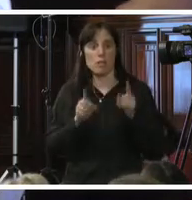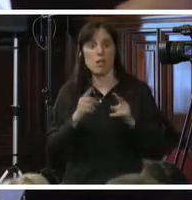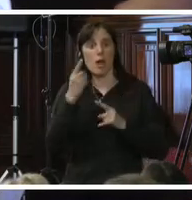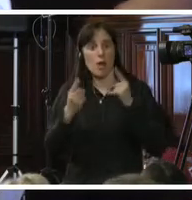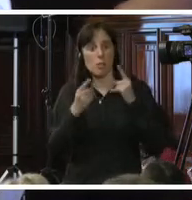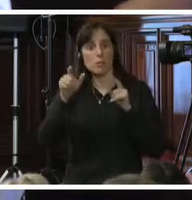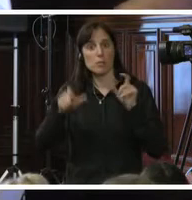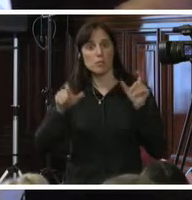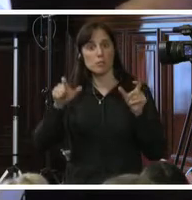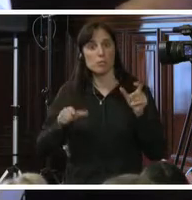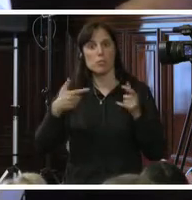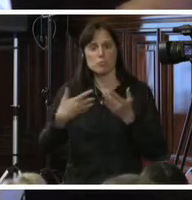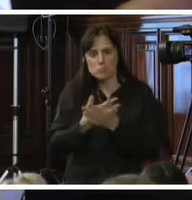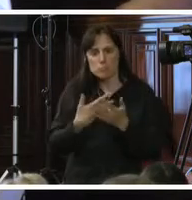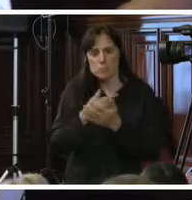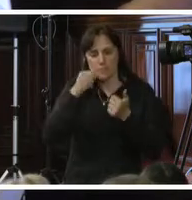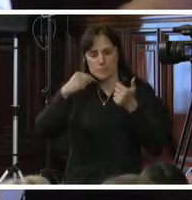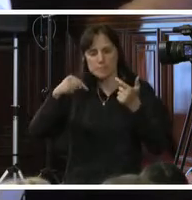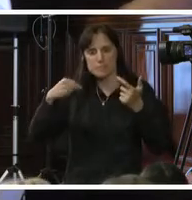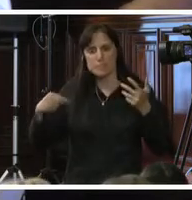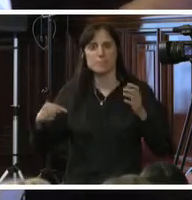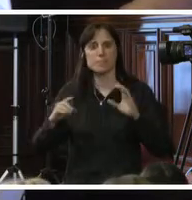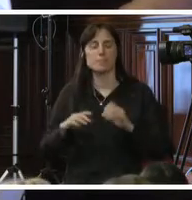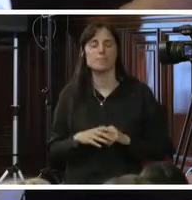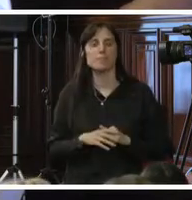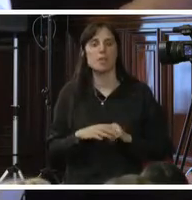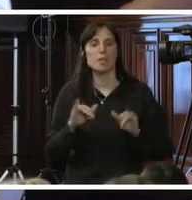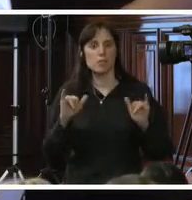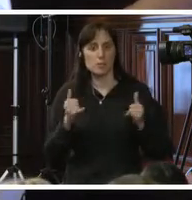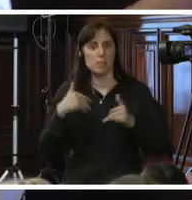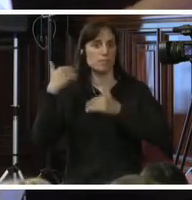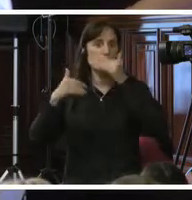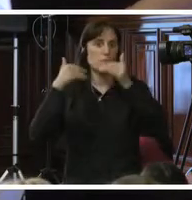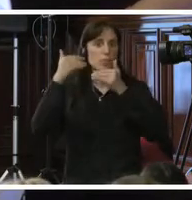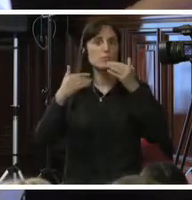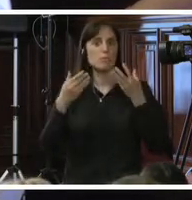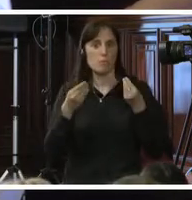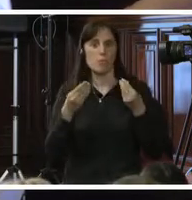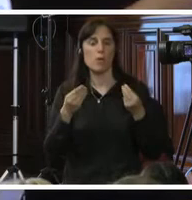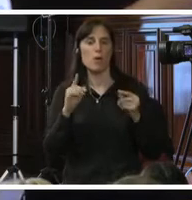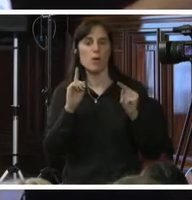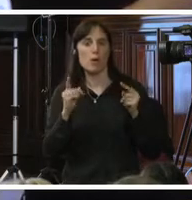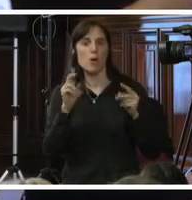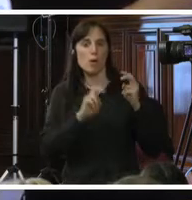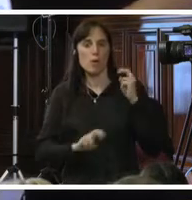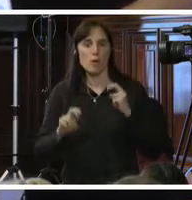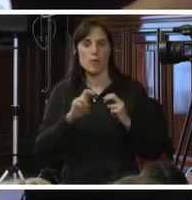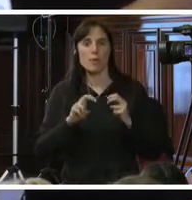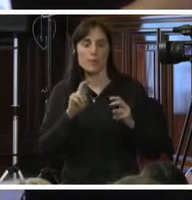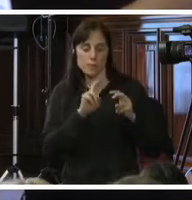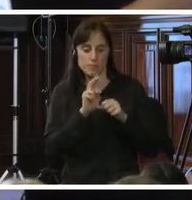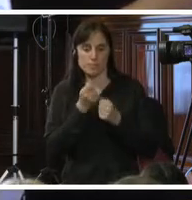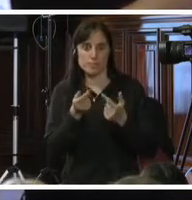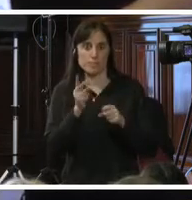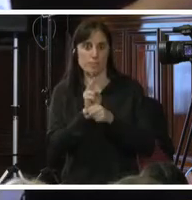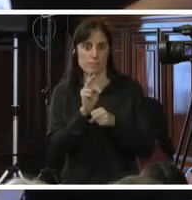vivido más de una finalidad de explotación. Si bien se han hecho progresos considerables para formular y concretar diferentes formas de protección y